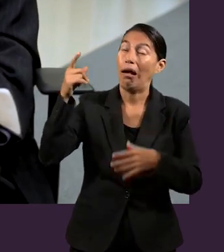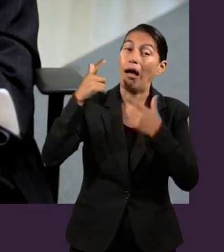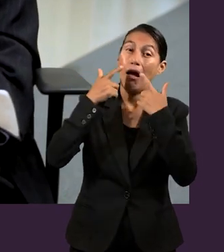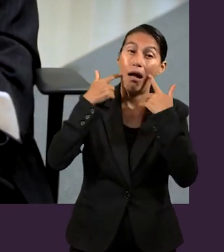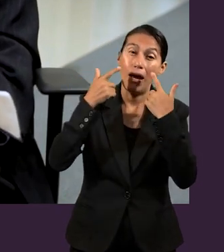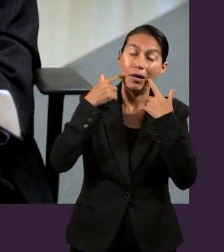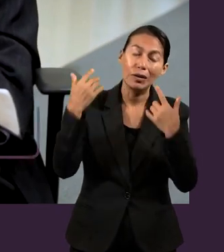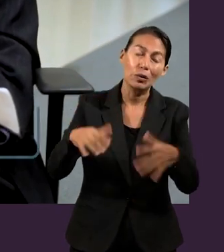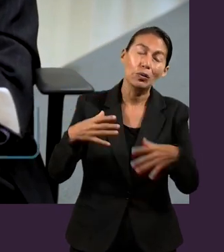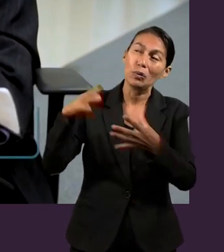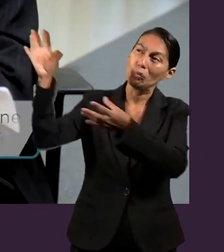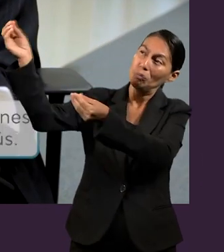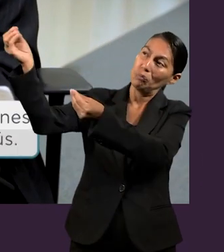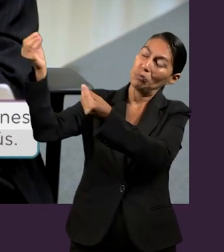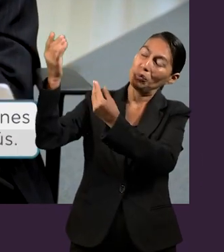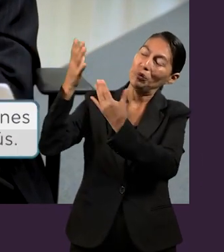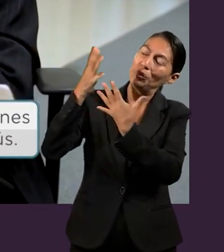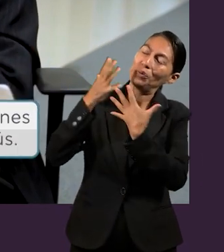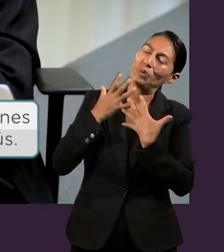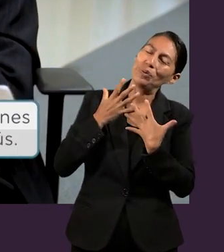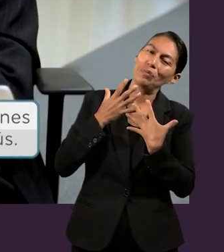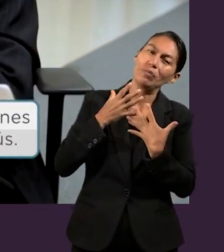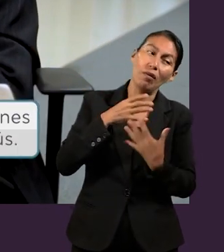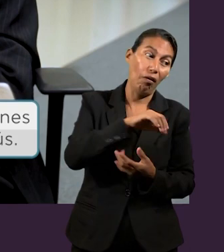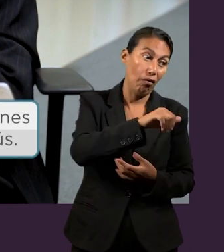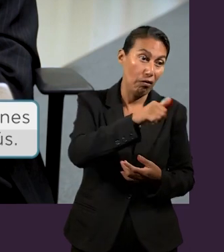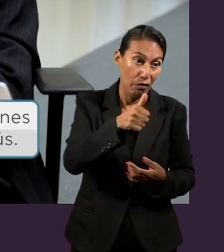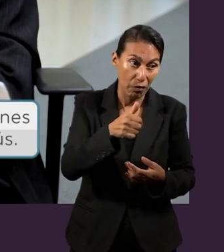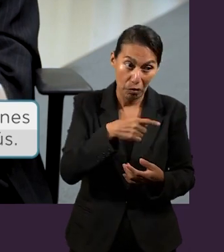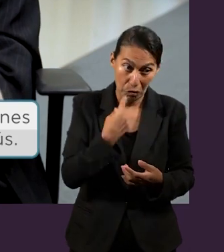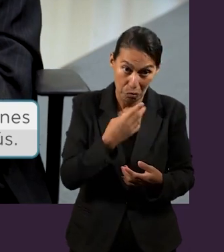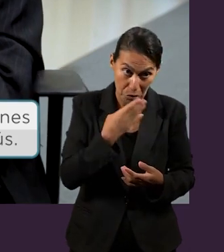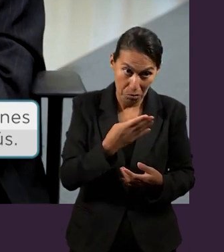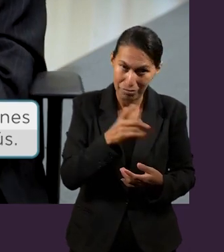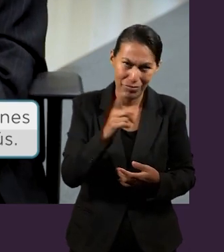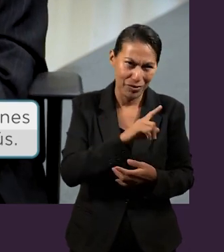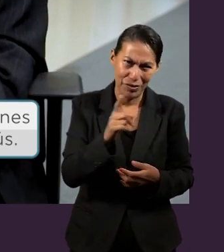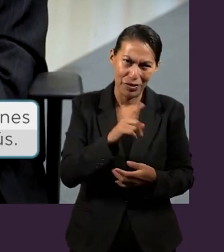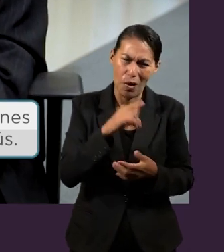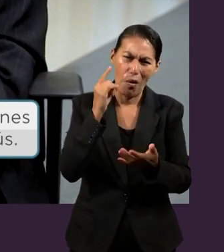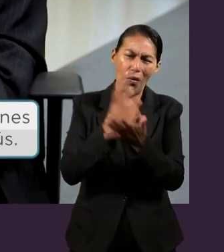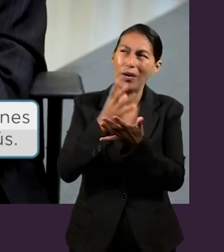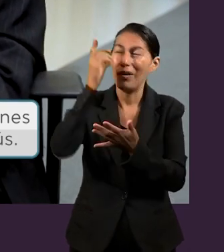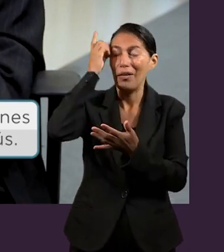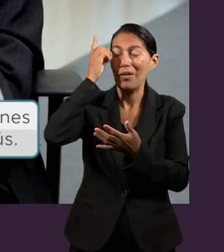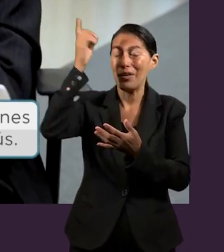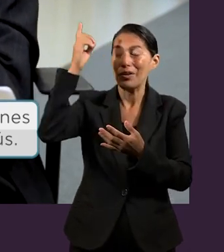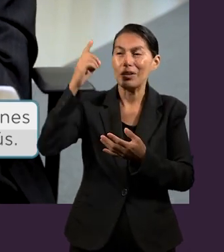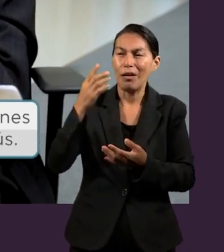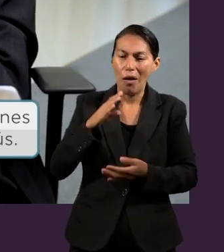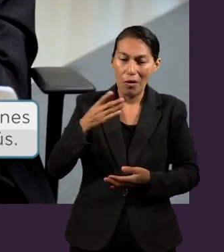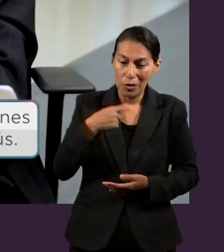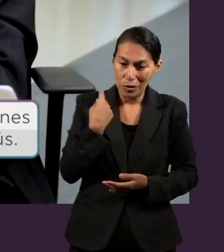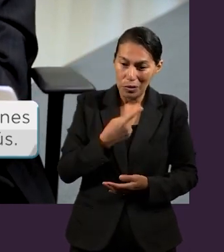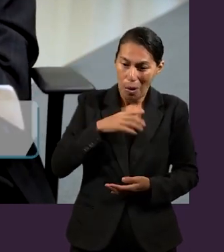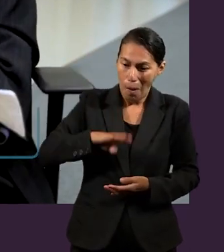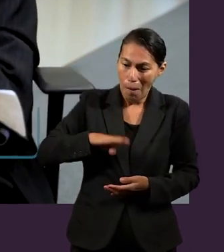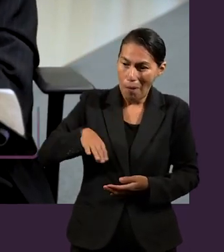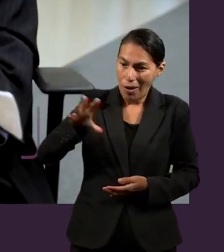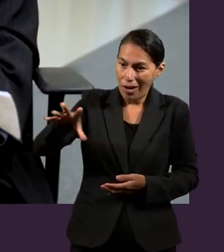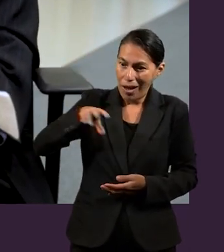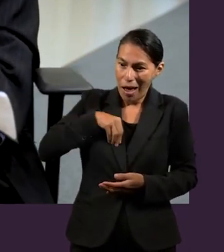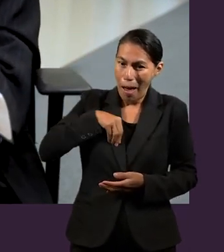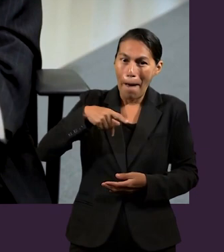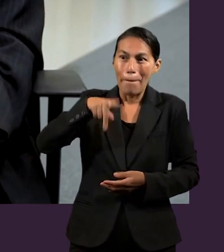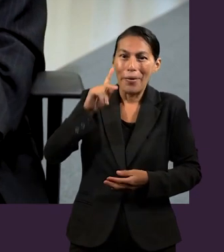No hay otra manera de participar de estas bendiciones, de estos privilegios, de estar muertos y volver